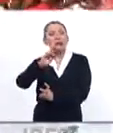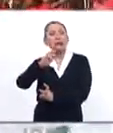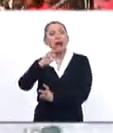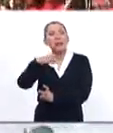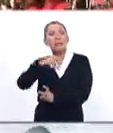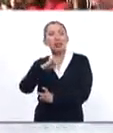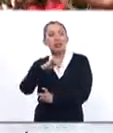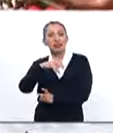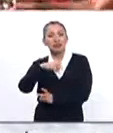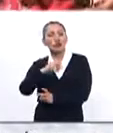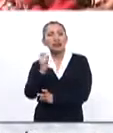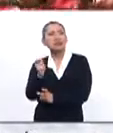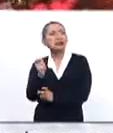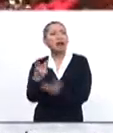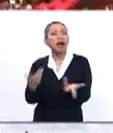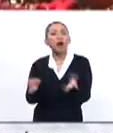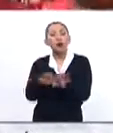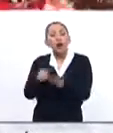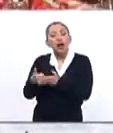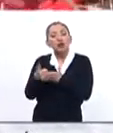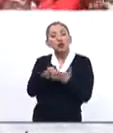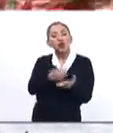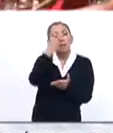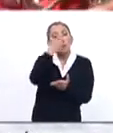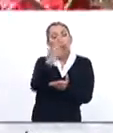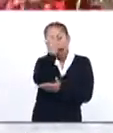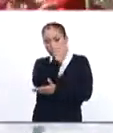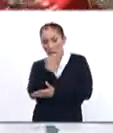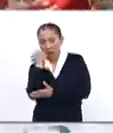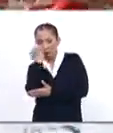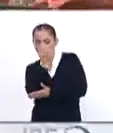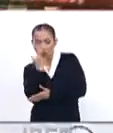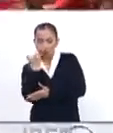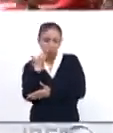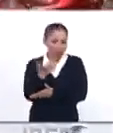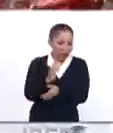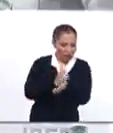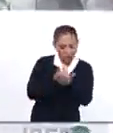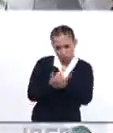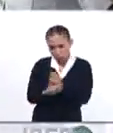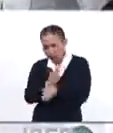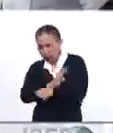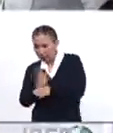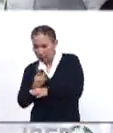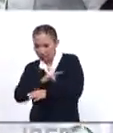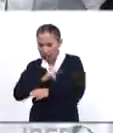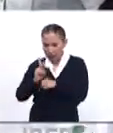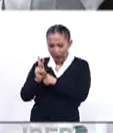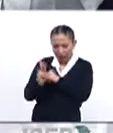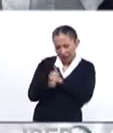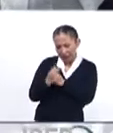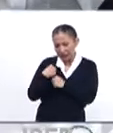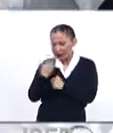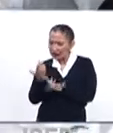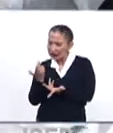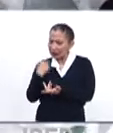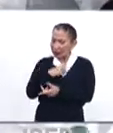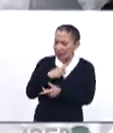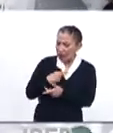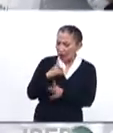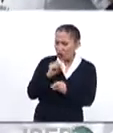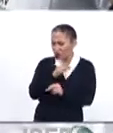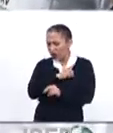es aquella herramienta que nos permite evaluar los costos y los beneficios y tomar las mejores decisiones conforme a la